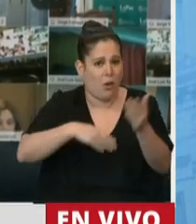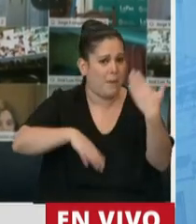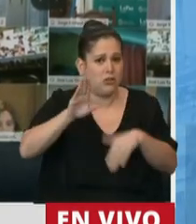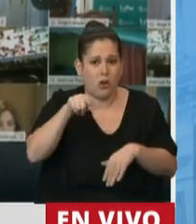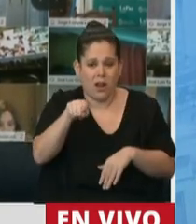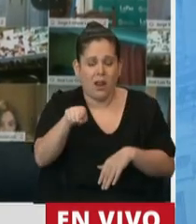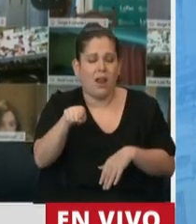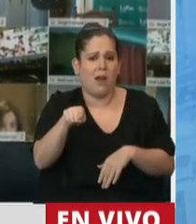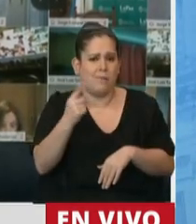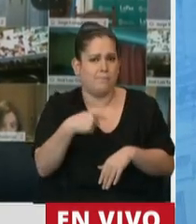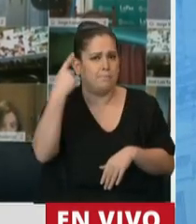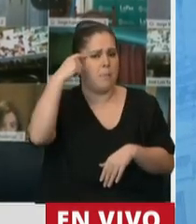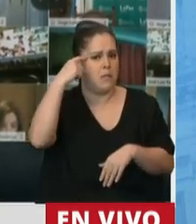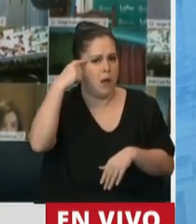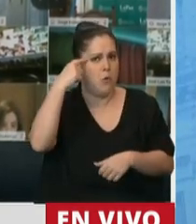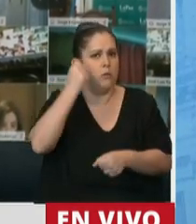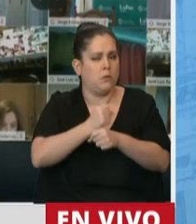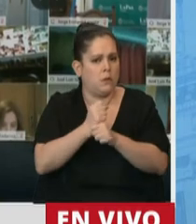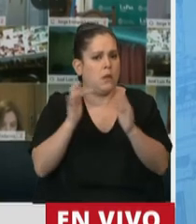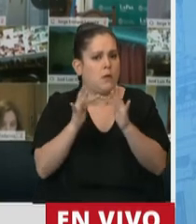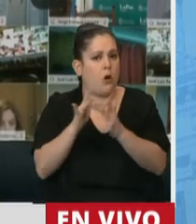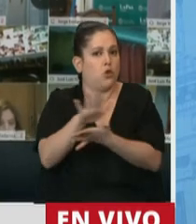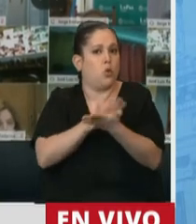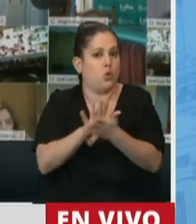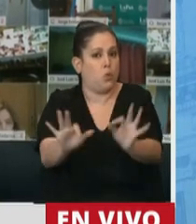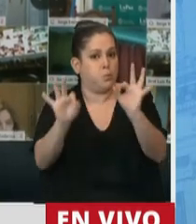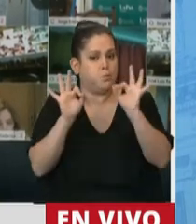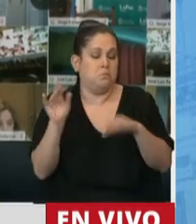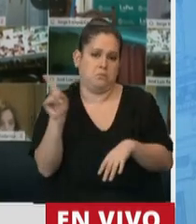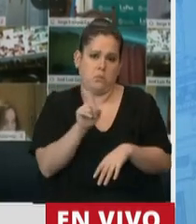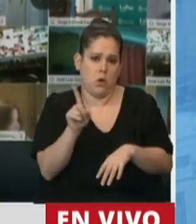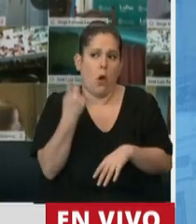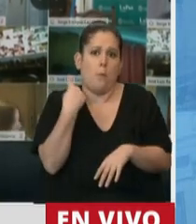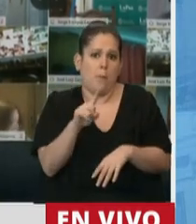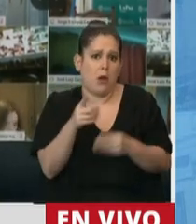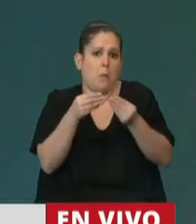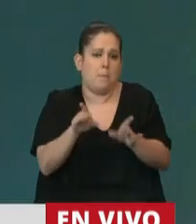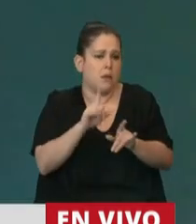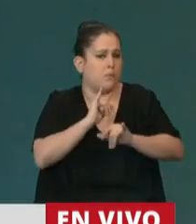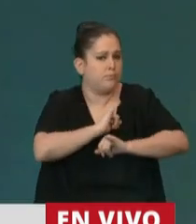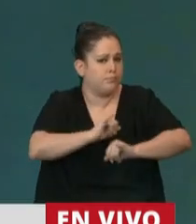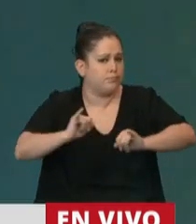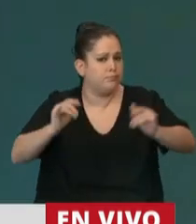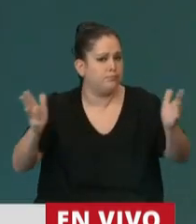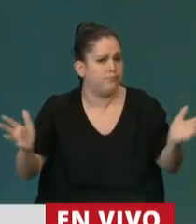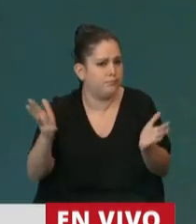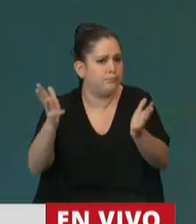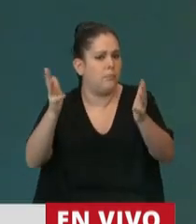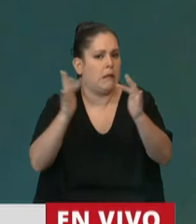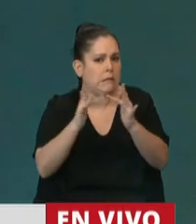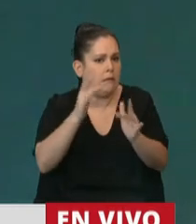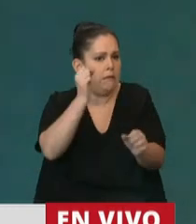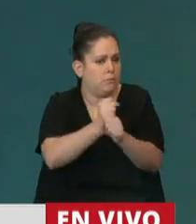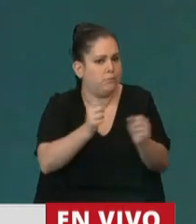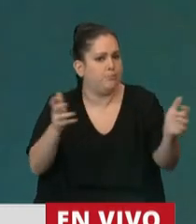creemos no que el teletrabajo les va a dar solución, pero que sin duda alguna si lo fomentamos, si lo impulsamos, si le damos los